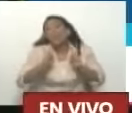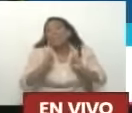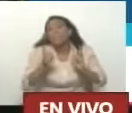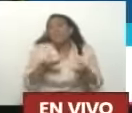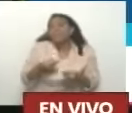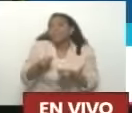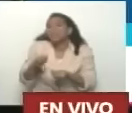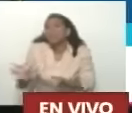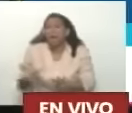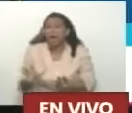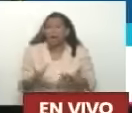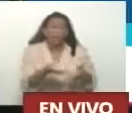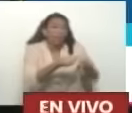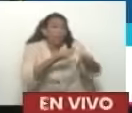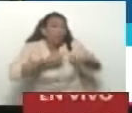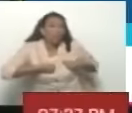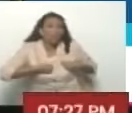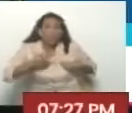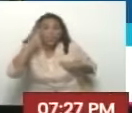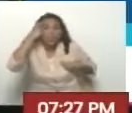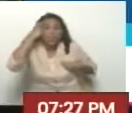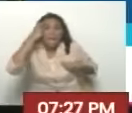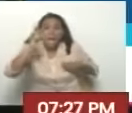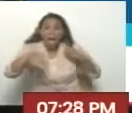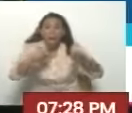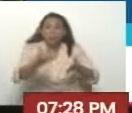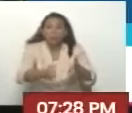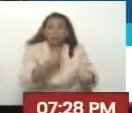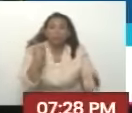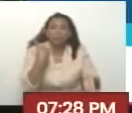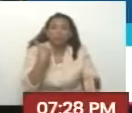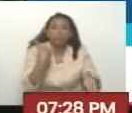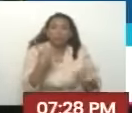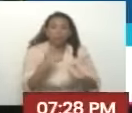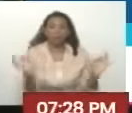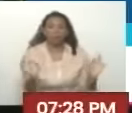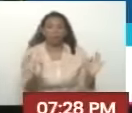Y la lanzaron un día Y al otro día Declaró Blinken